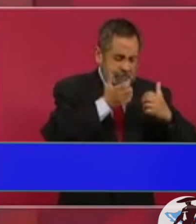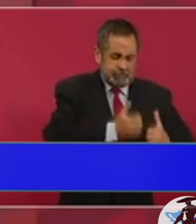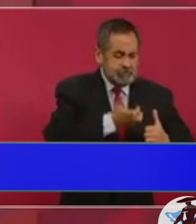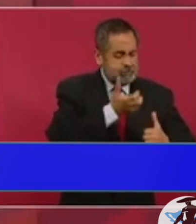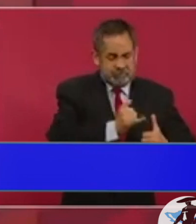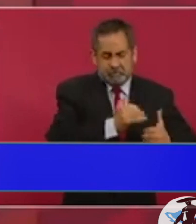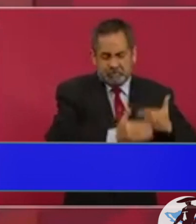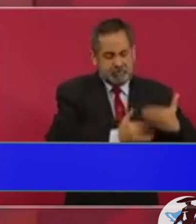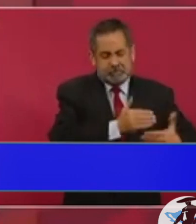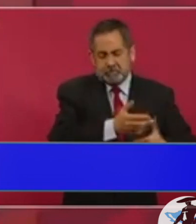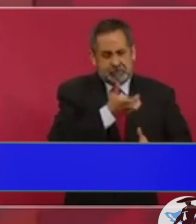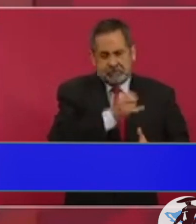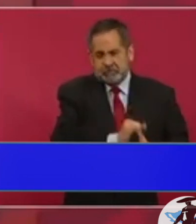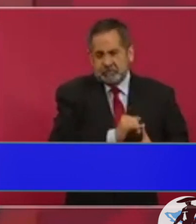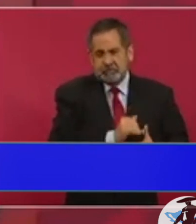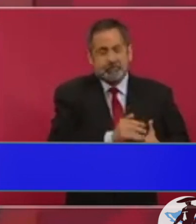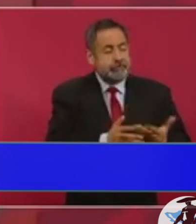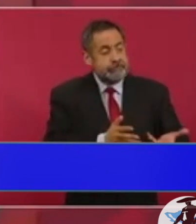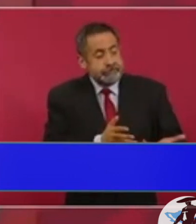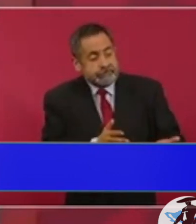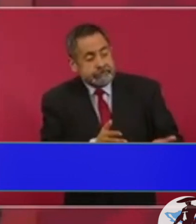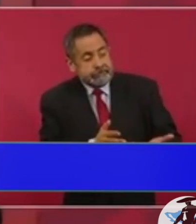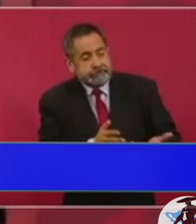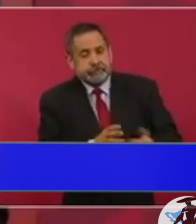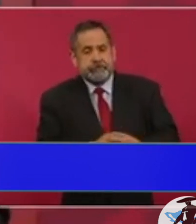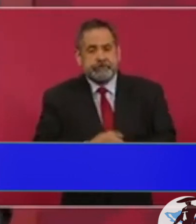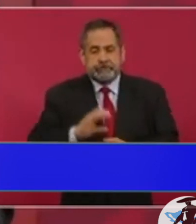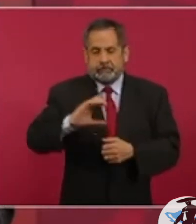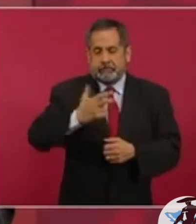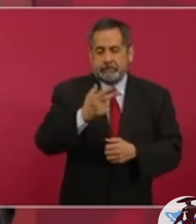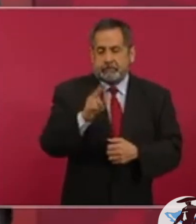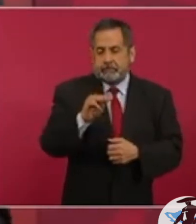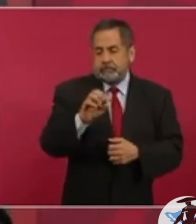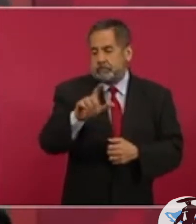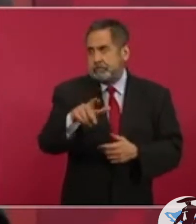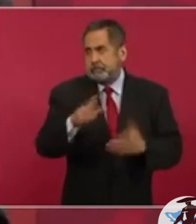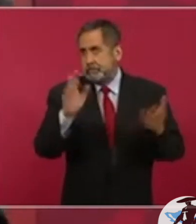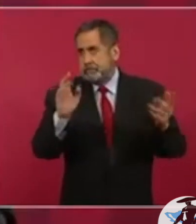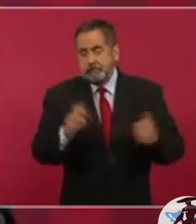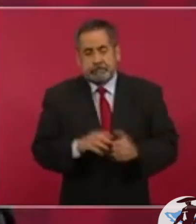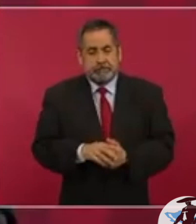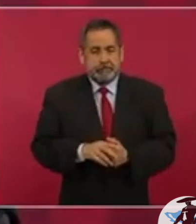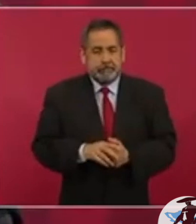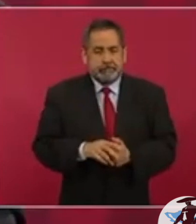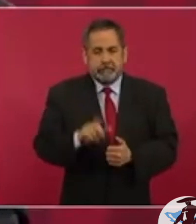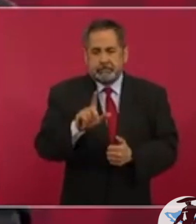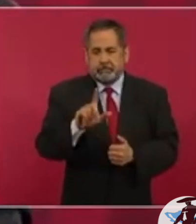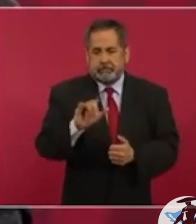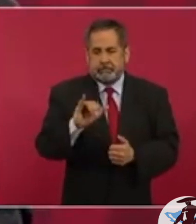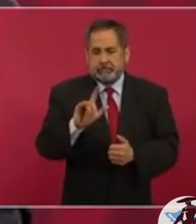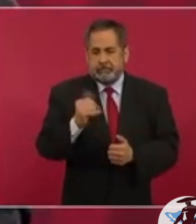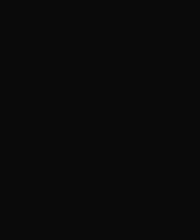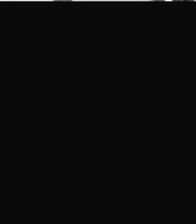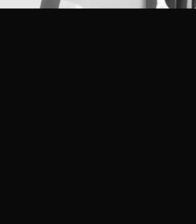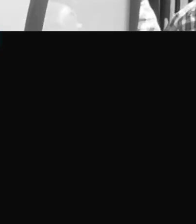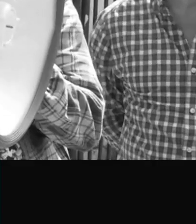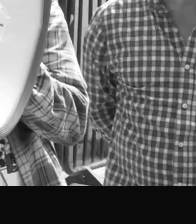es Chumel, Lili Tellez.